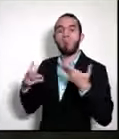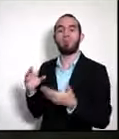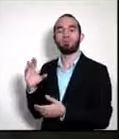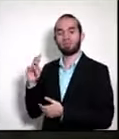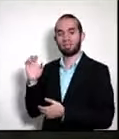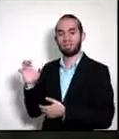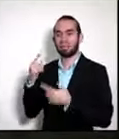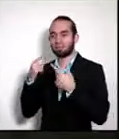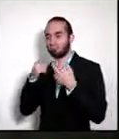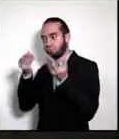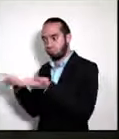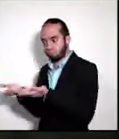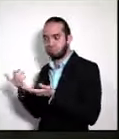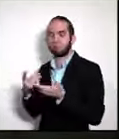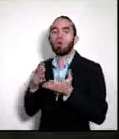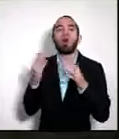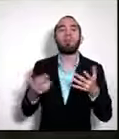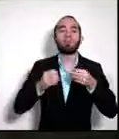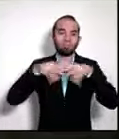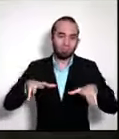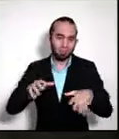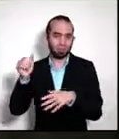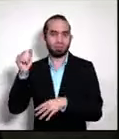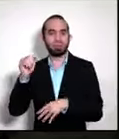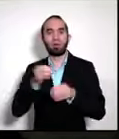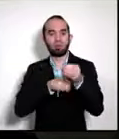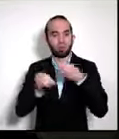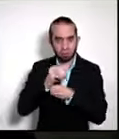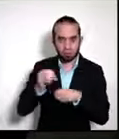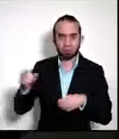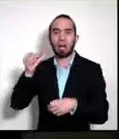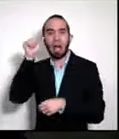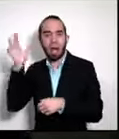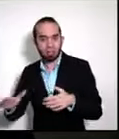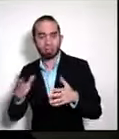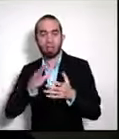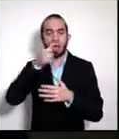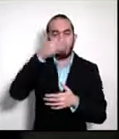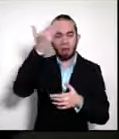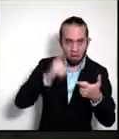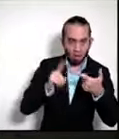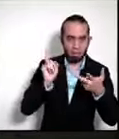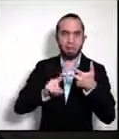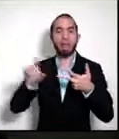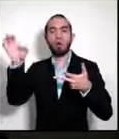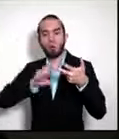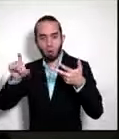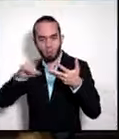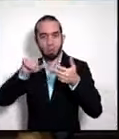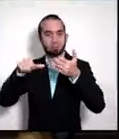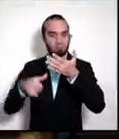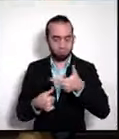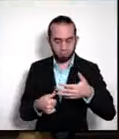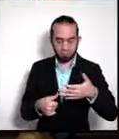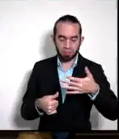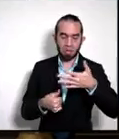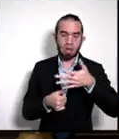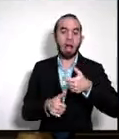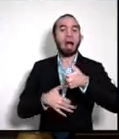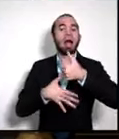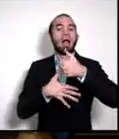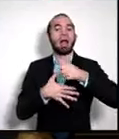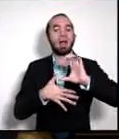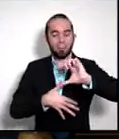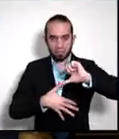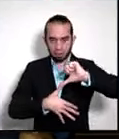red de oficinas internacionales que tenemos en Asia en Medio Oriente en Europa en América del Sur en Centroamérica el Caribe América del Norte y lo que hacíamos era pues